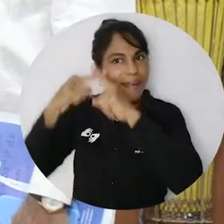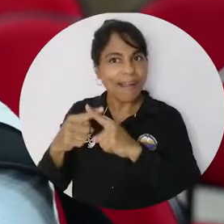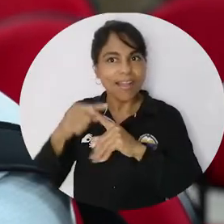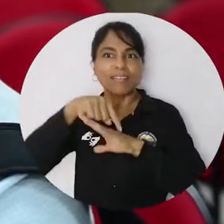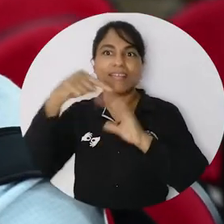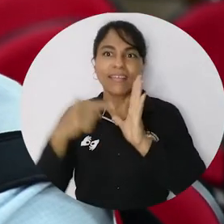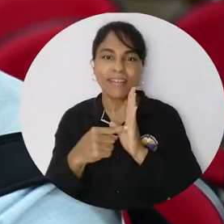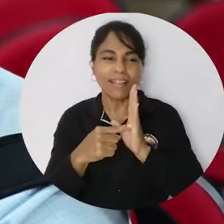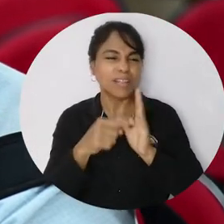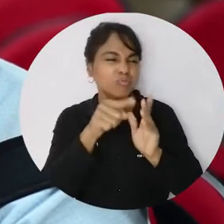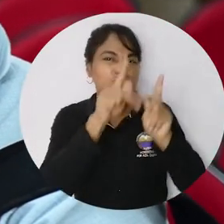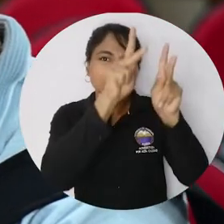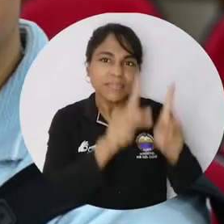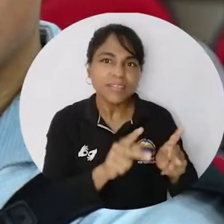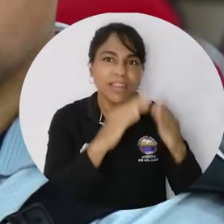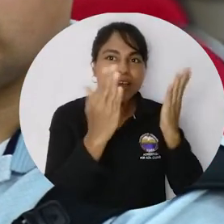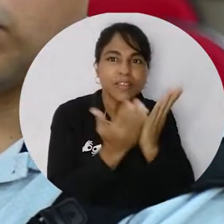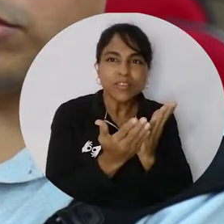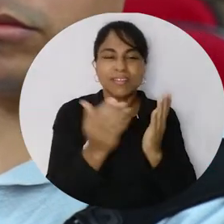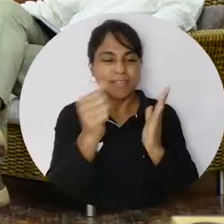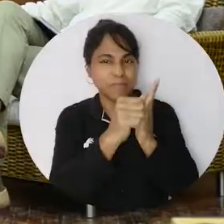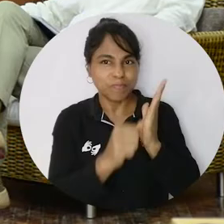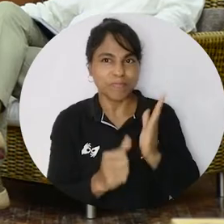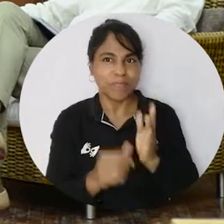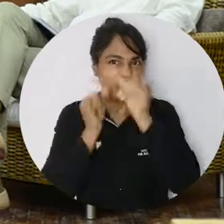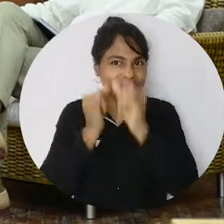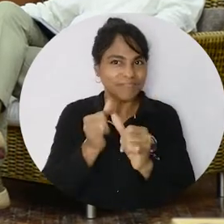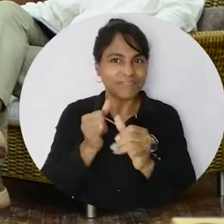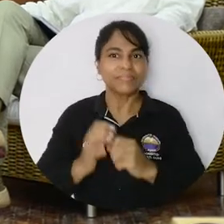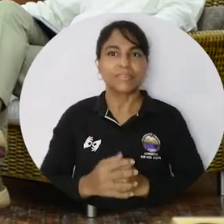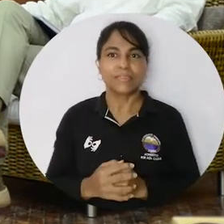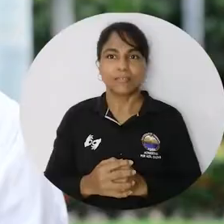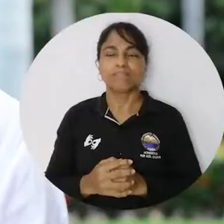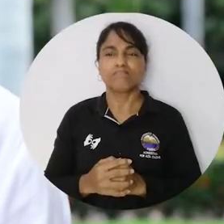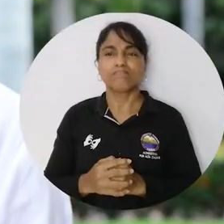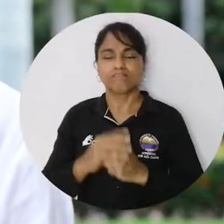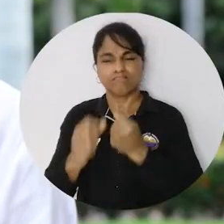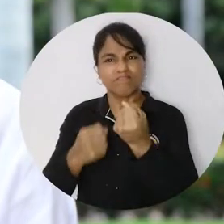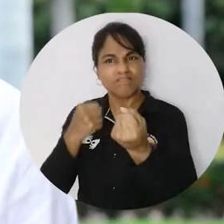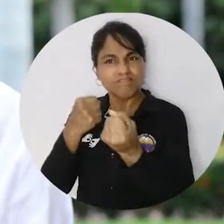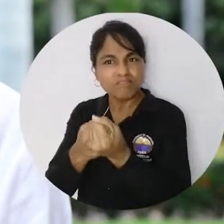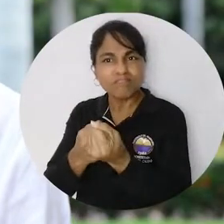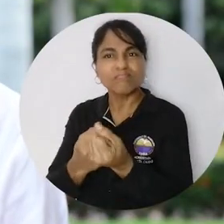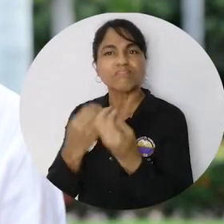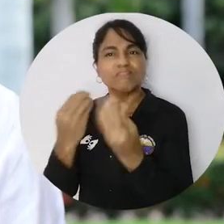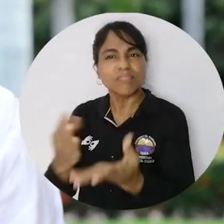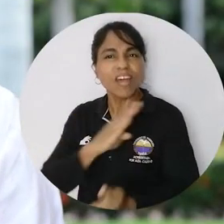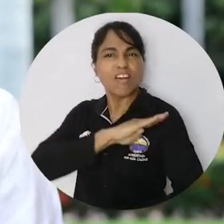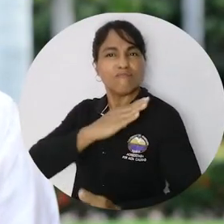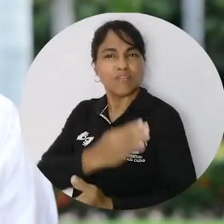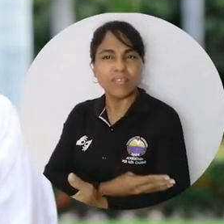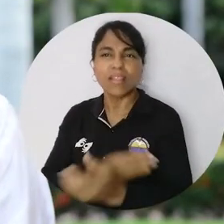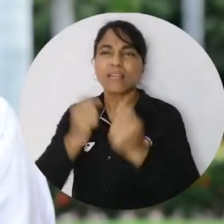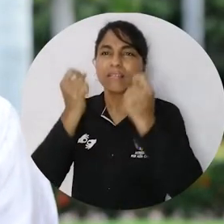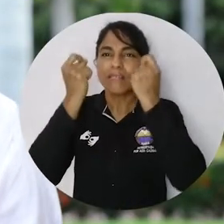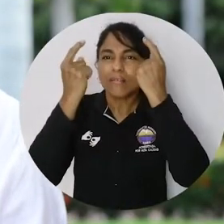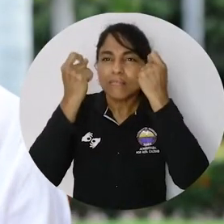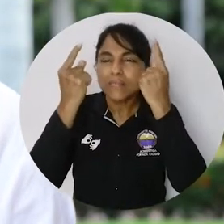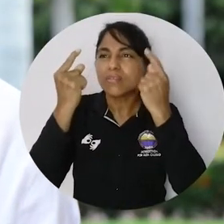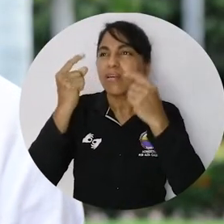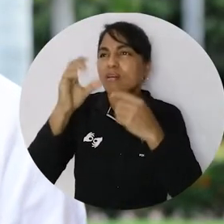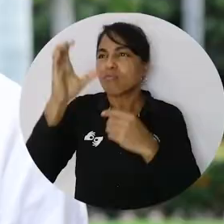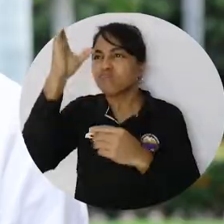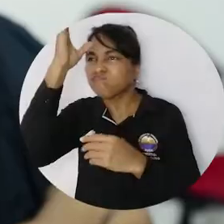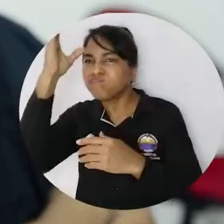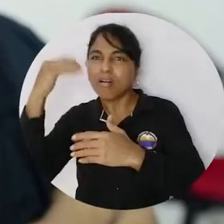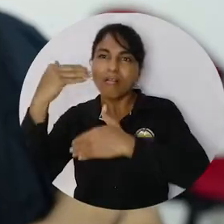Integral, dirigido a los estudiantes de los programas de ingenierías. Apoyar y fortalecer la comprensión de conceptos y